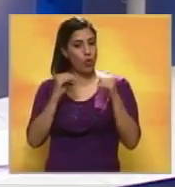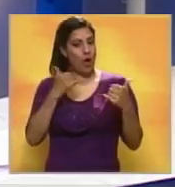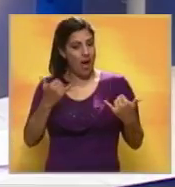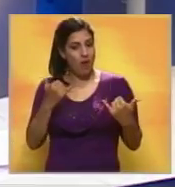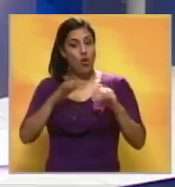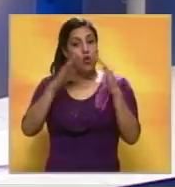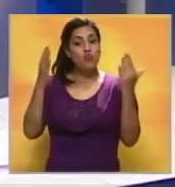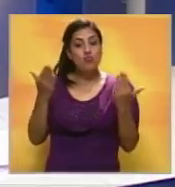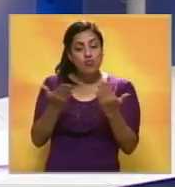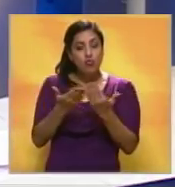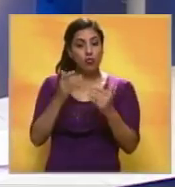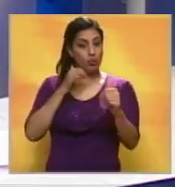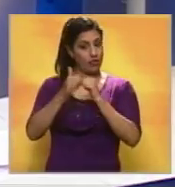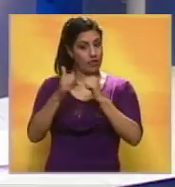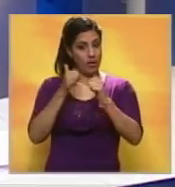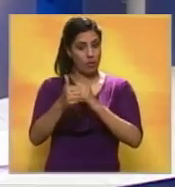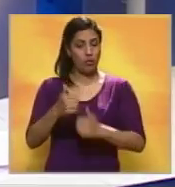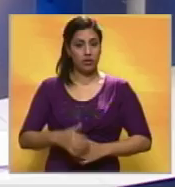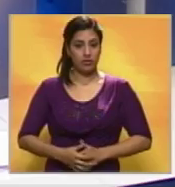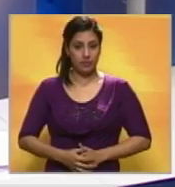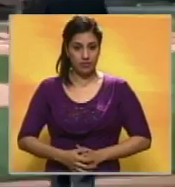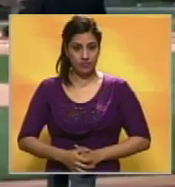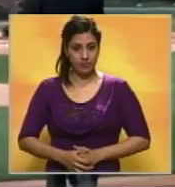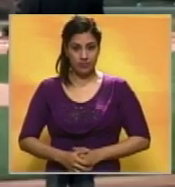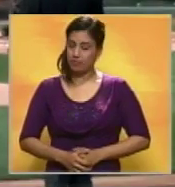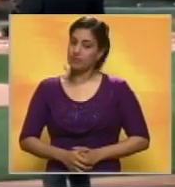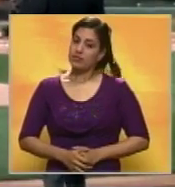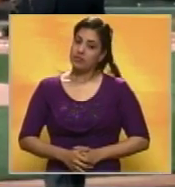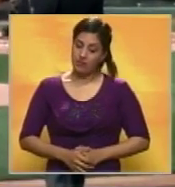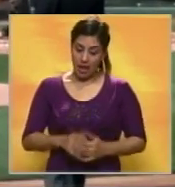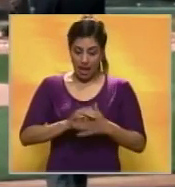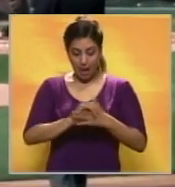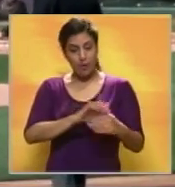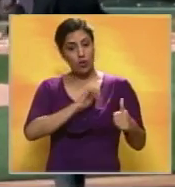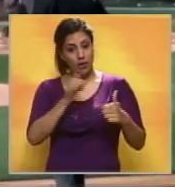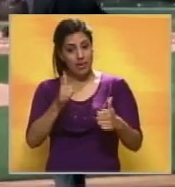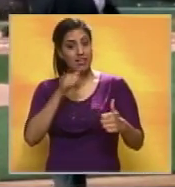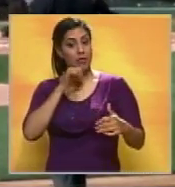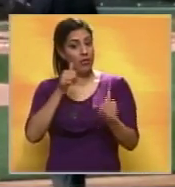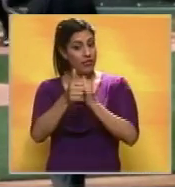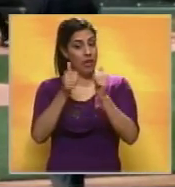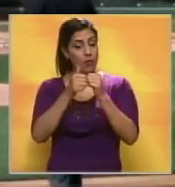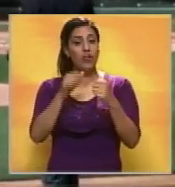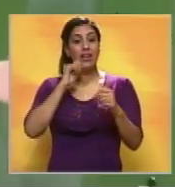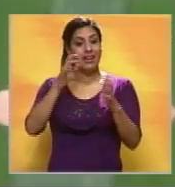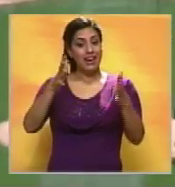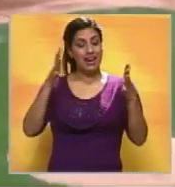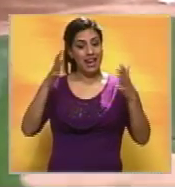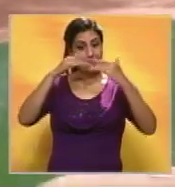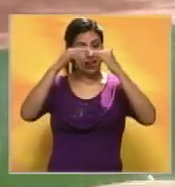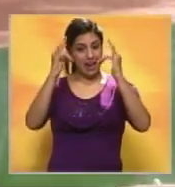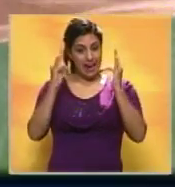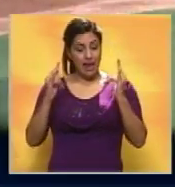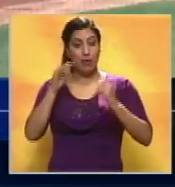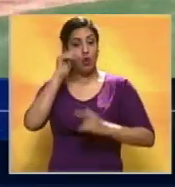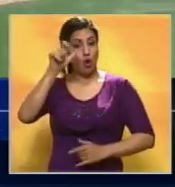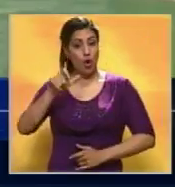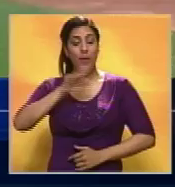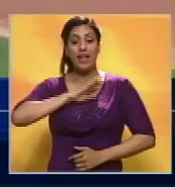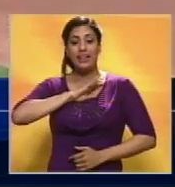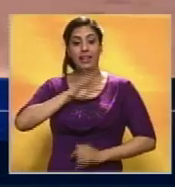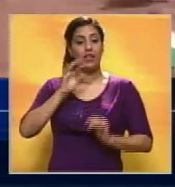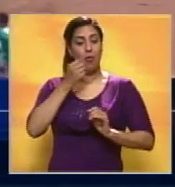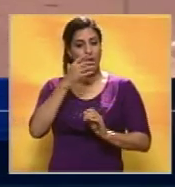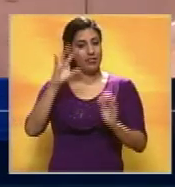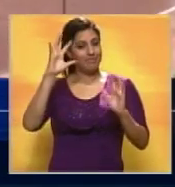actualidad del mundo del deporte. Adelante. Amigas y amigos, iniciamos los deportes con la gran carpa porque Félix Hernández dejó